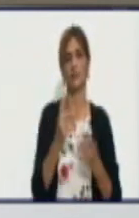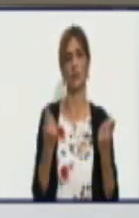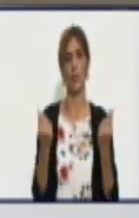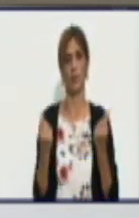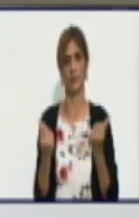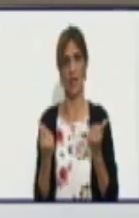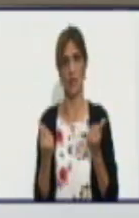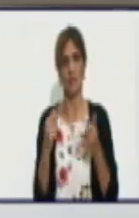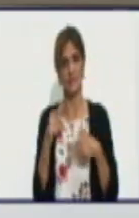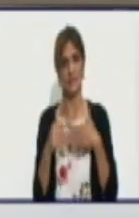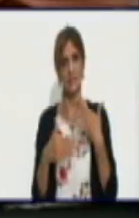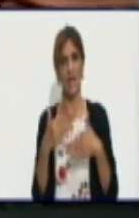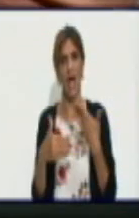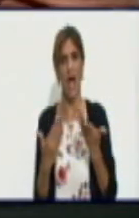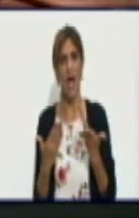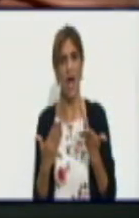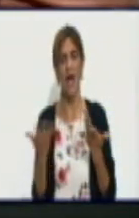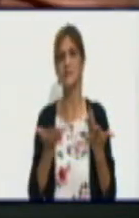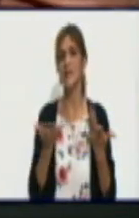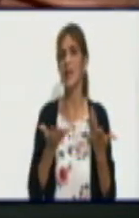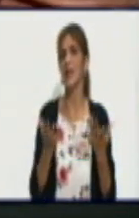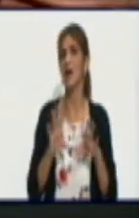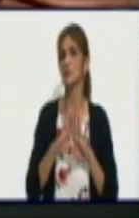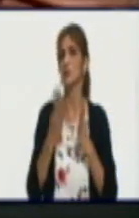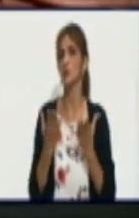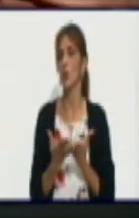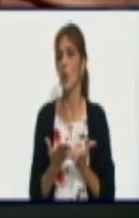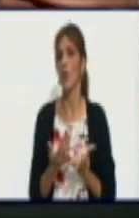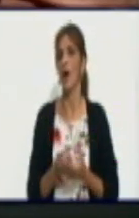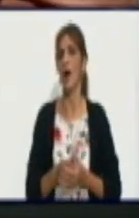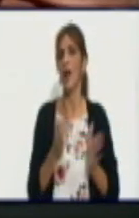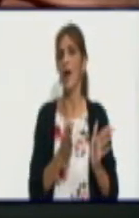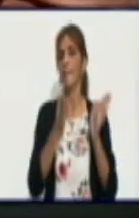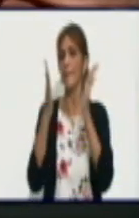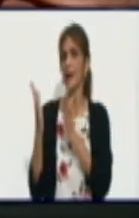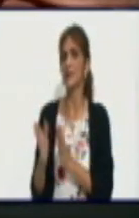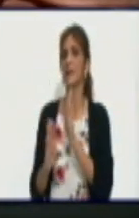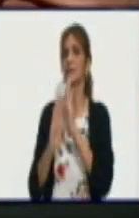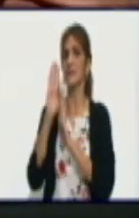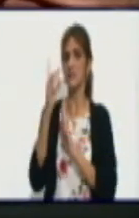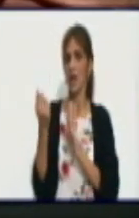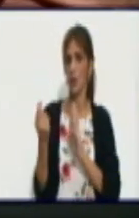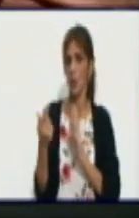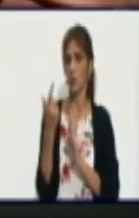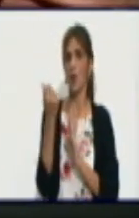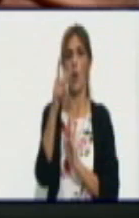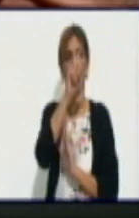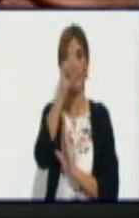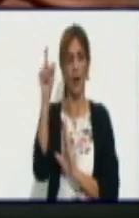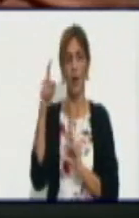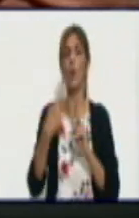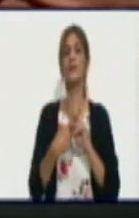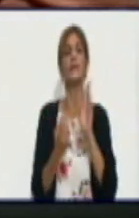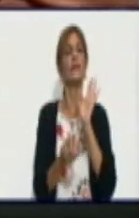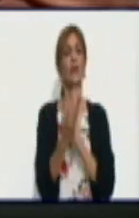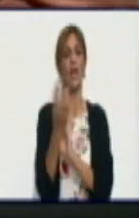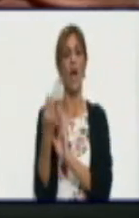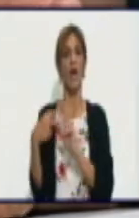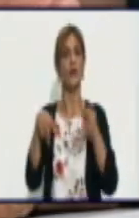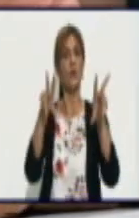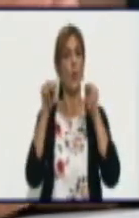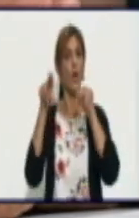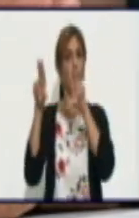Es decir, se está acelerando el desarrollo de la banca de fomento y desarrollo agropecuario y crear nuevos productos